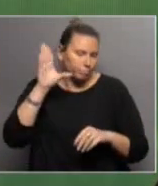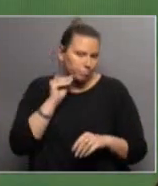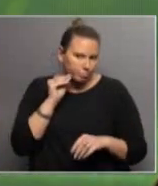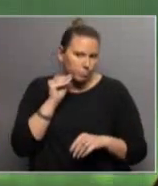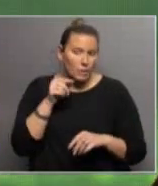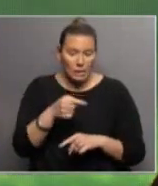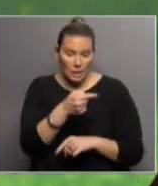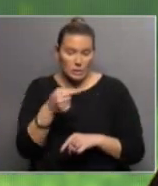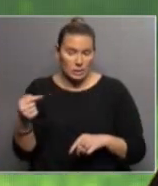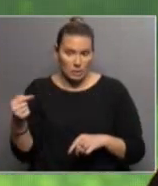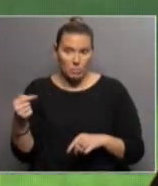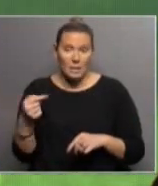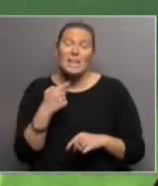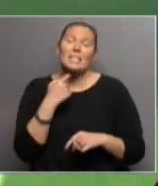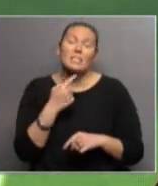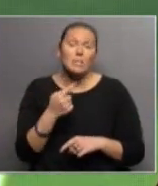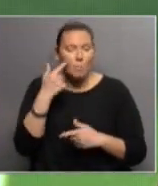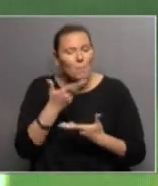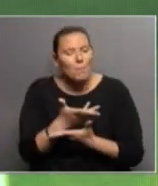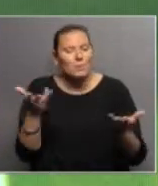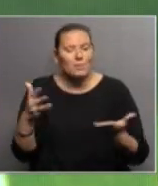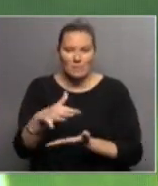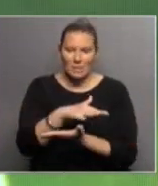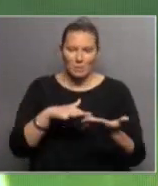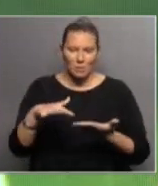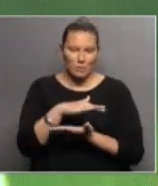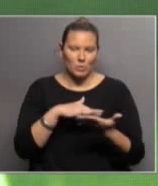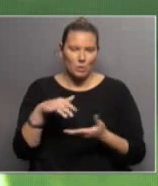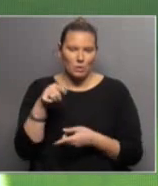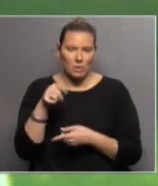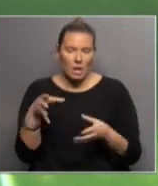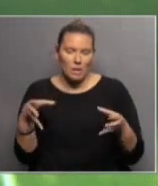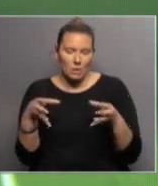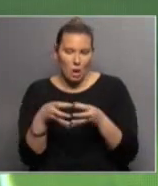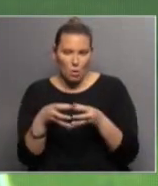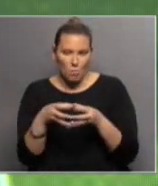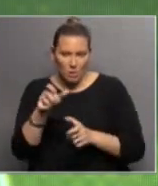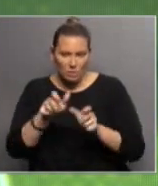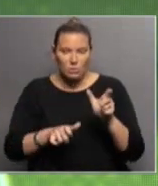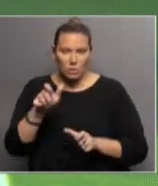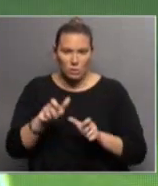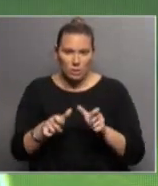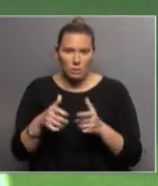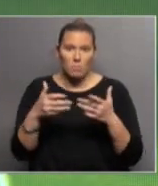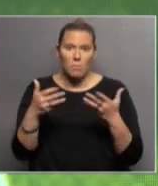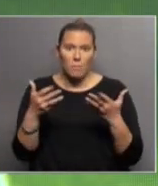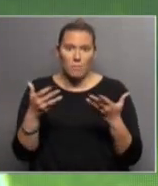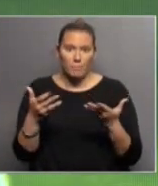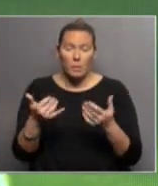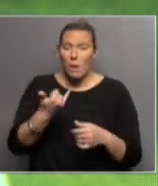bueno, esta semana obviamente sirve para visibilizar la situación de esta población y bueno, para